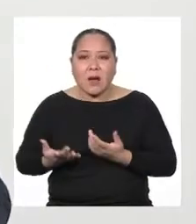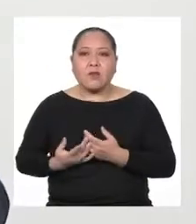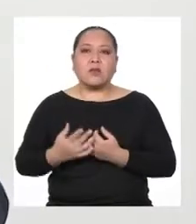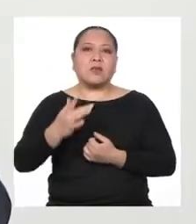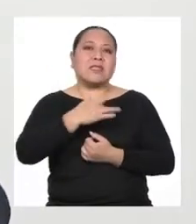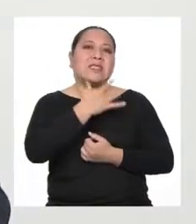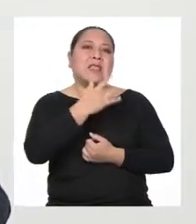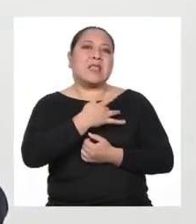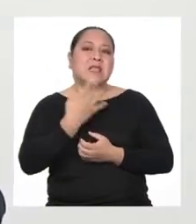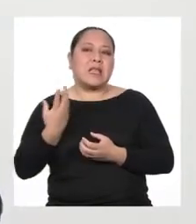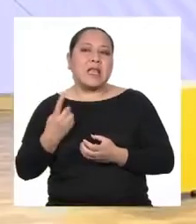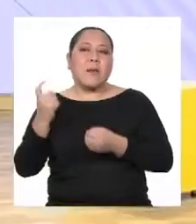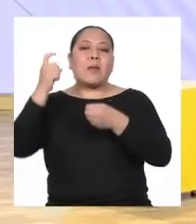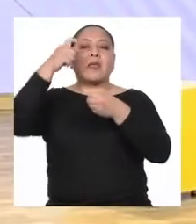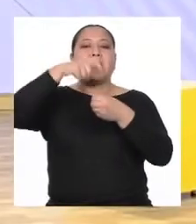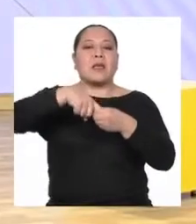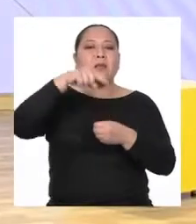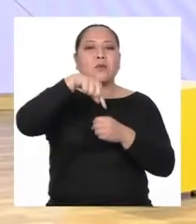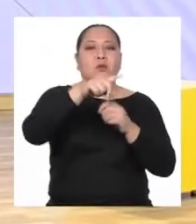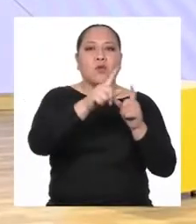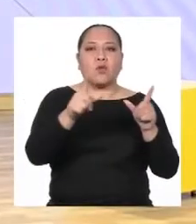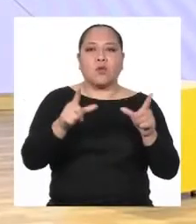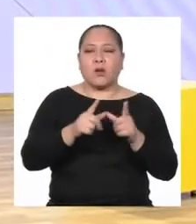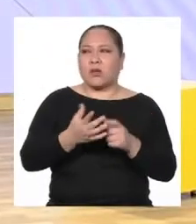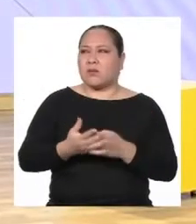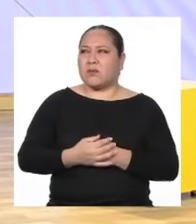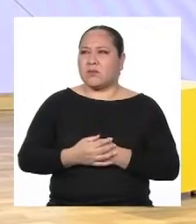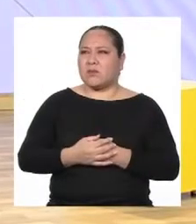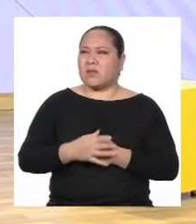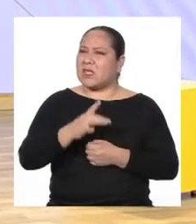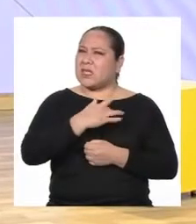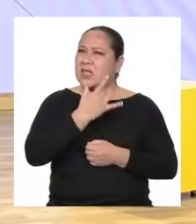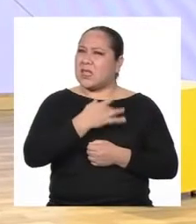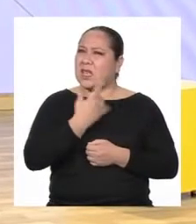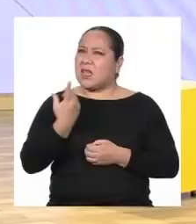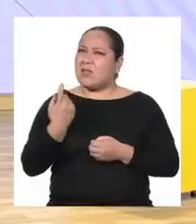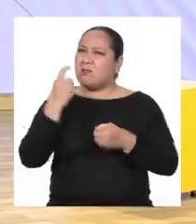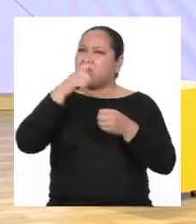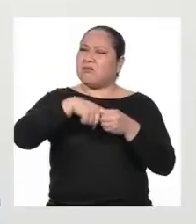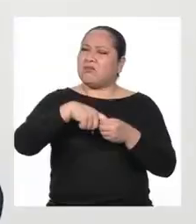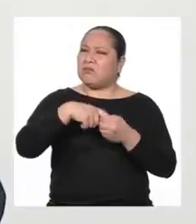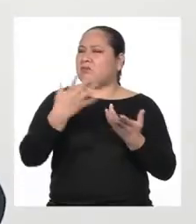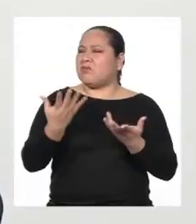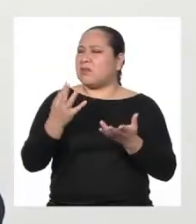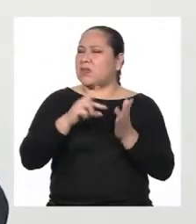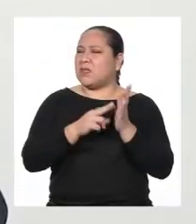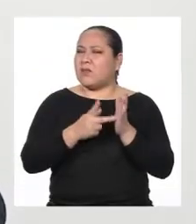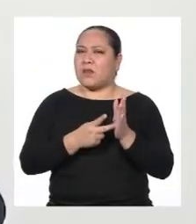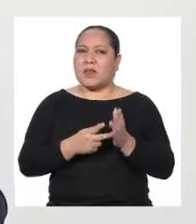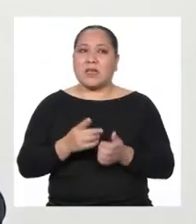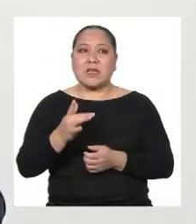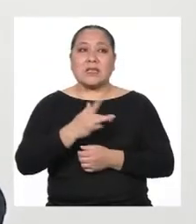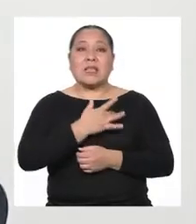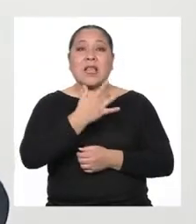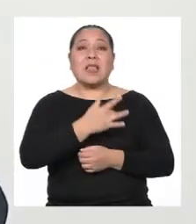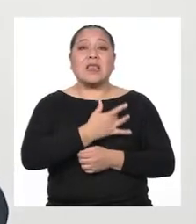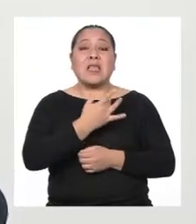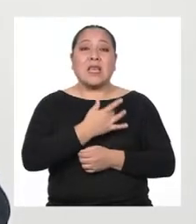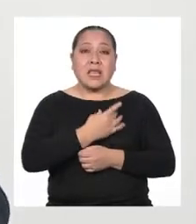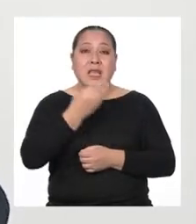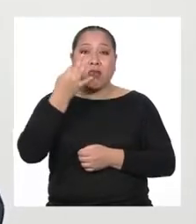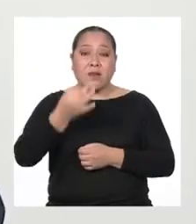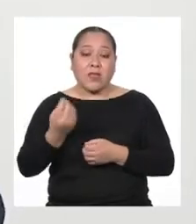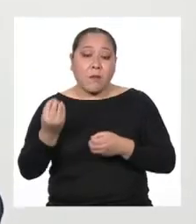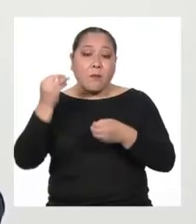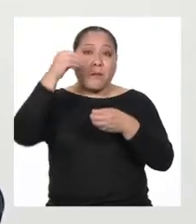sentir una pertenencia ¿Qué quiere decir con sentir una pertenencia? Sentido de pertenencia es lo que